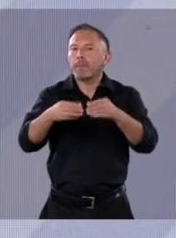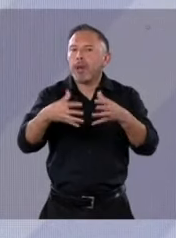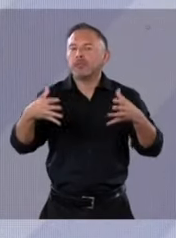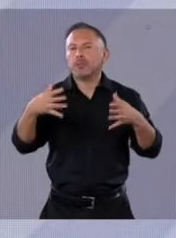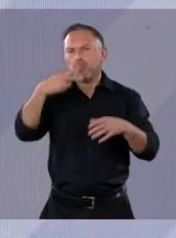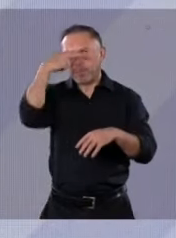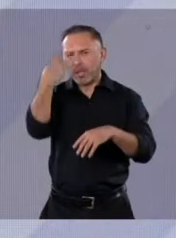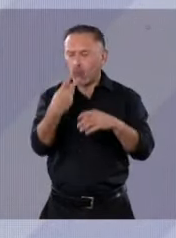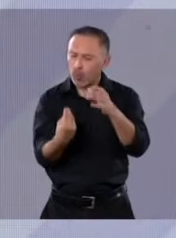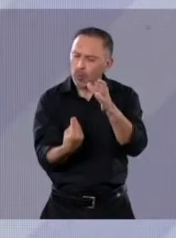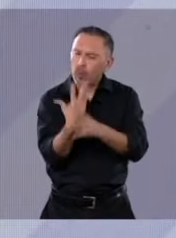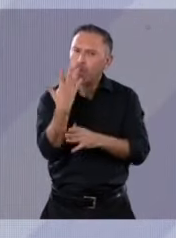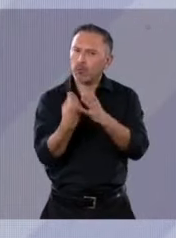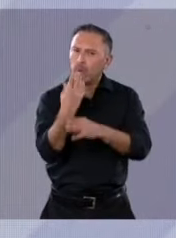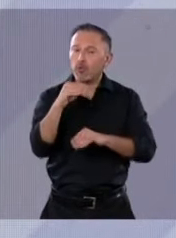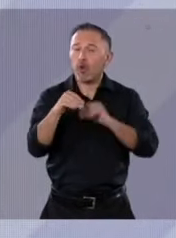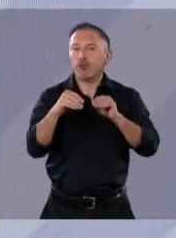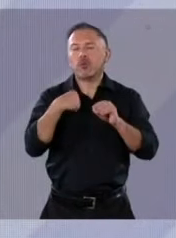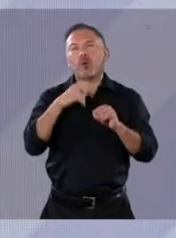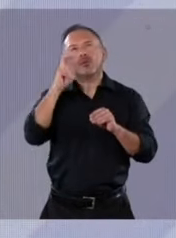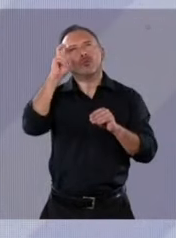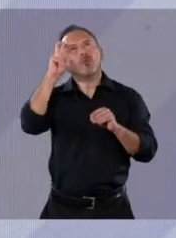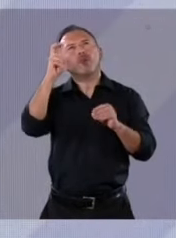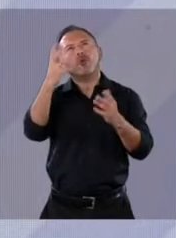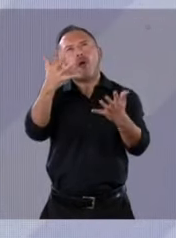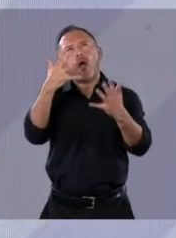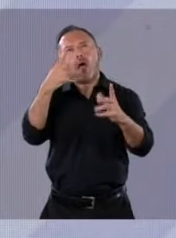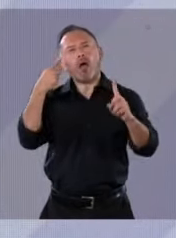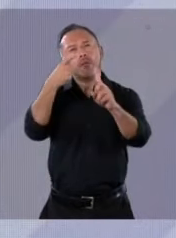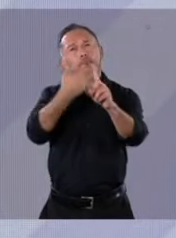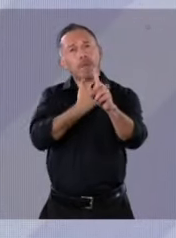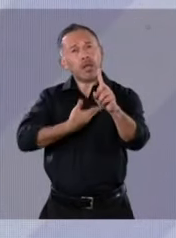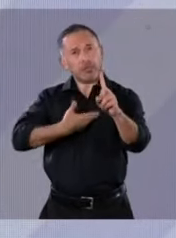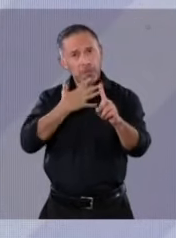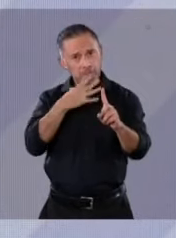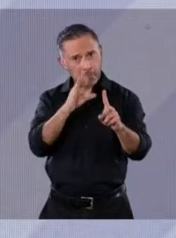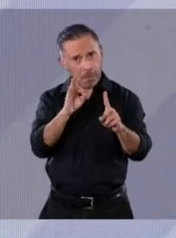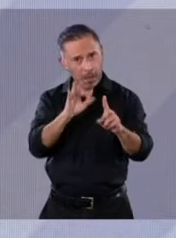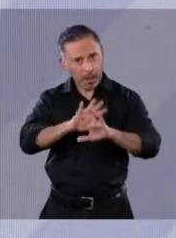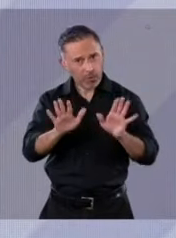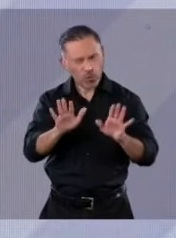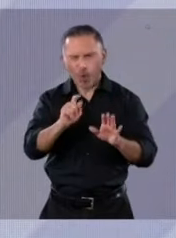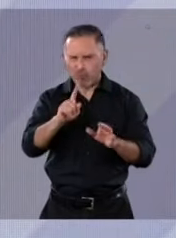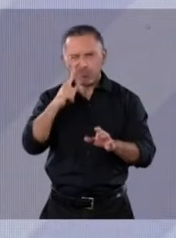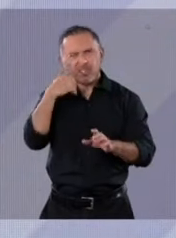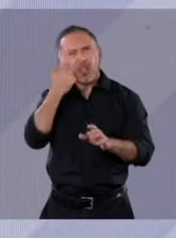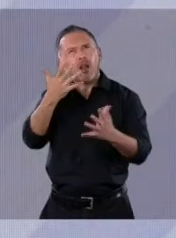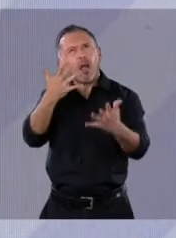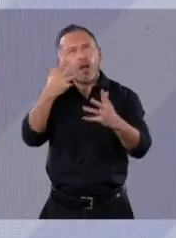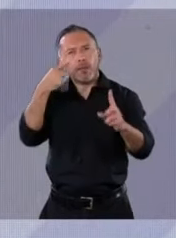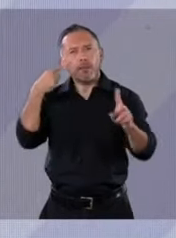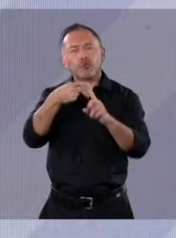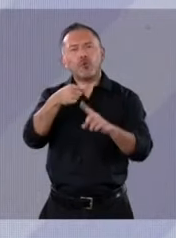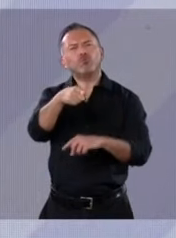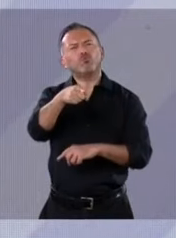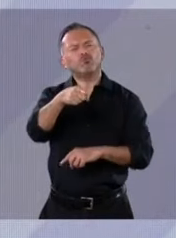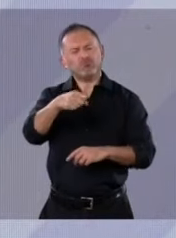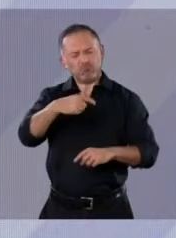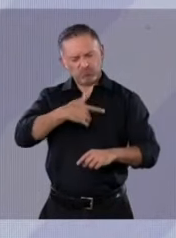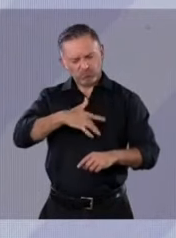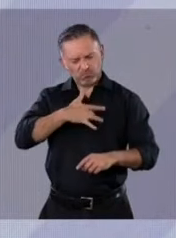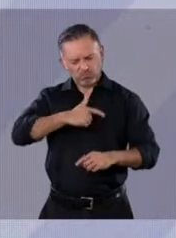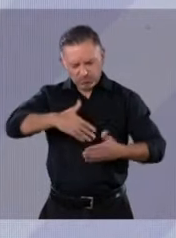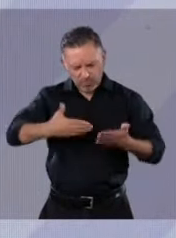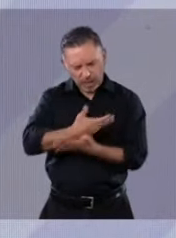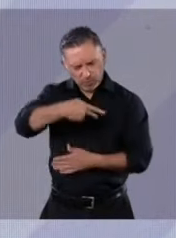Mi meta es mucho más grande que ser presidente. Mi meta es hacerte sentir más orgulloso que nunca de ser mexicano, de ser